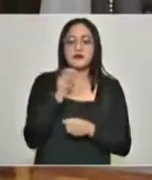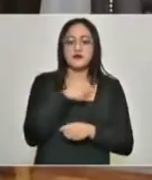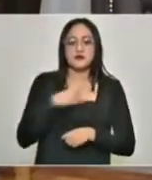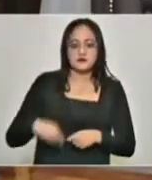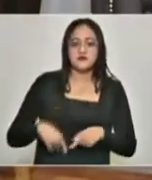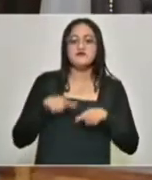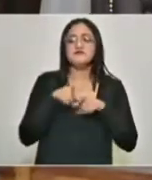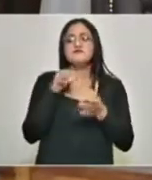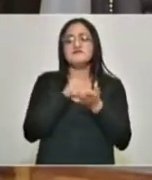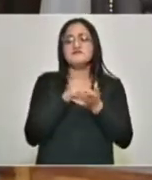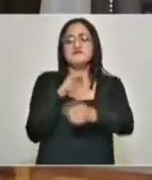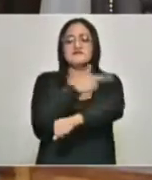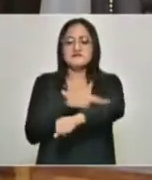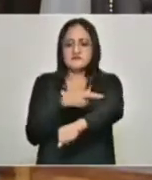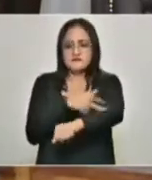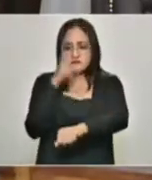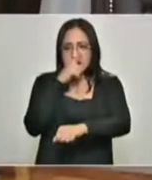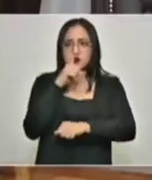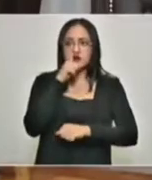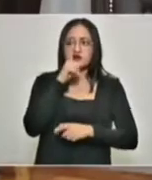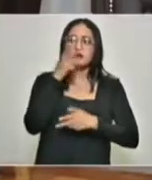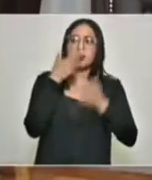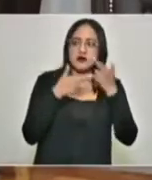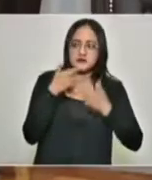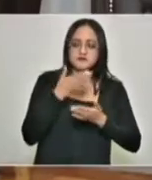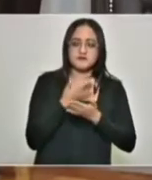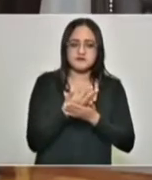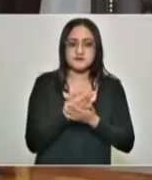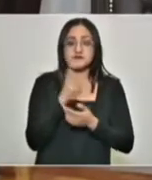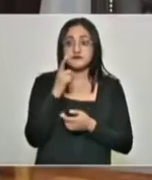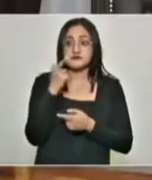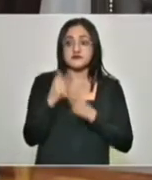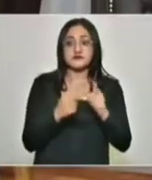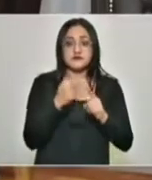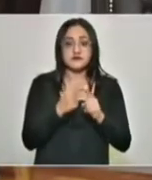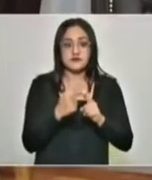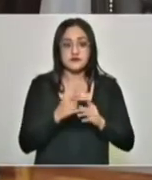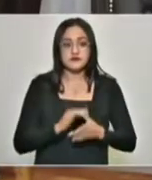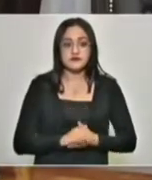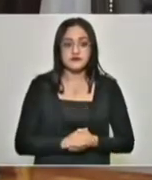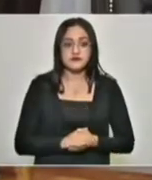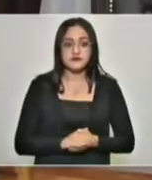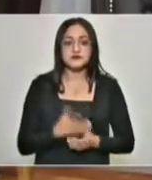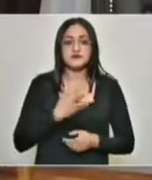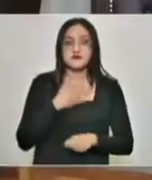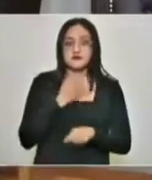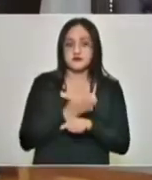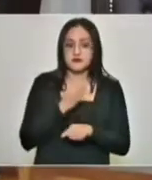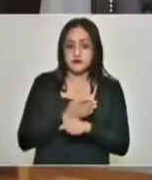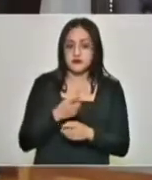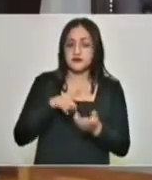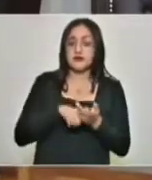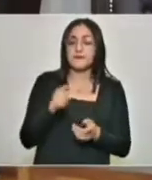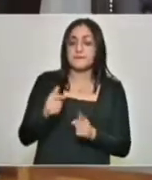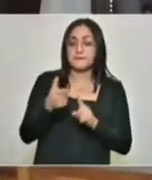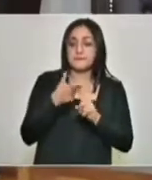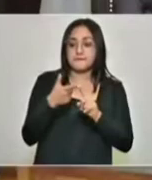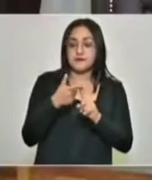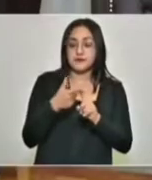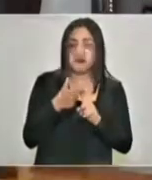se sigue trabajando en 37 más. Tenemos afectaciones en un primer